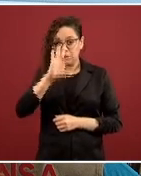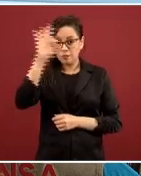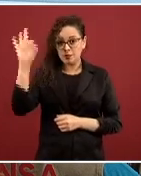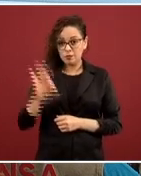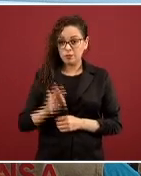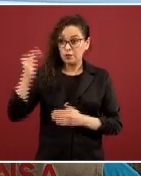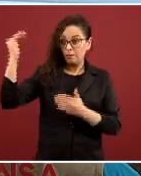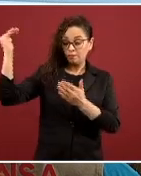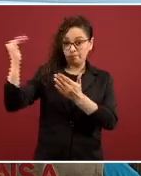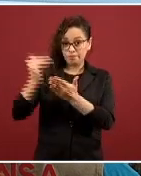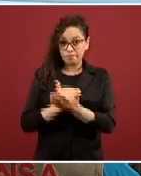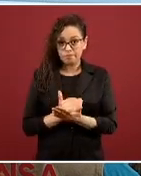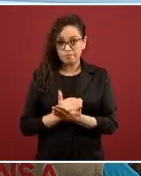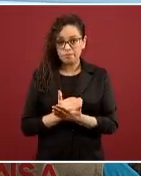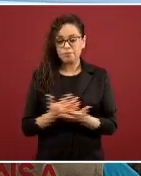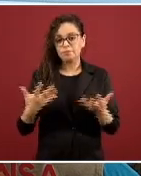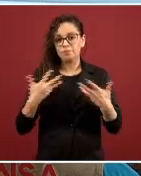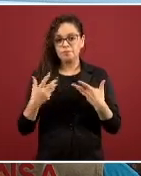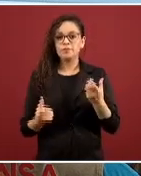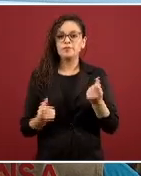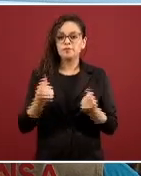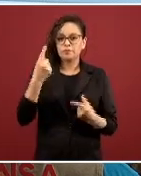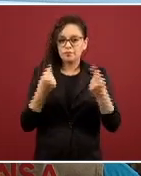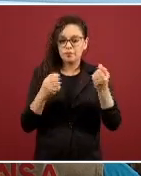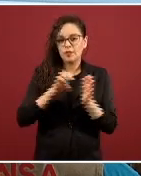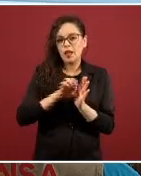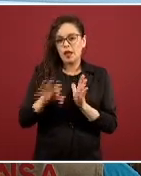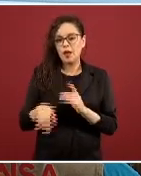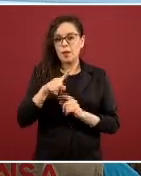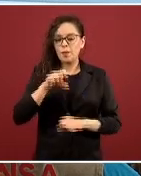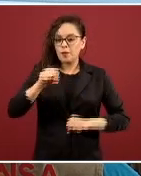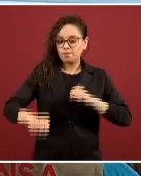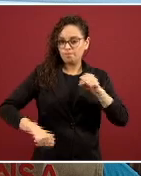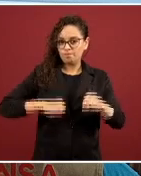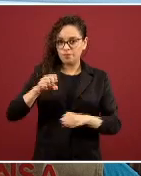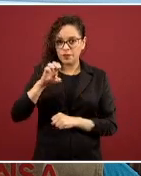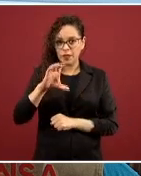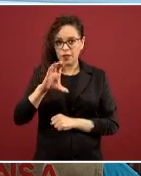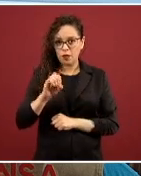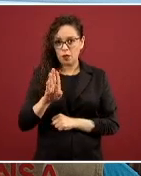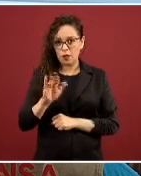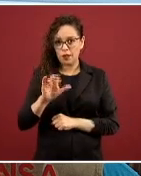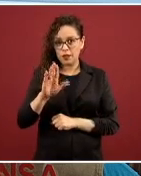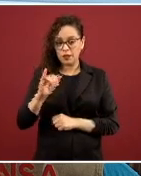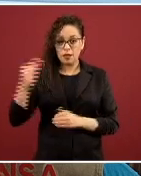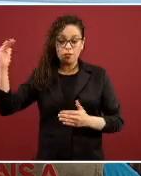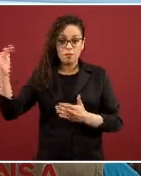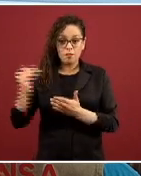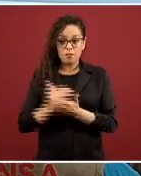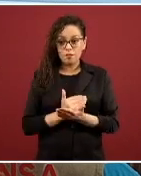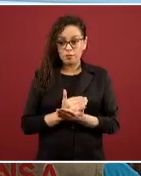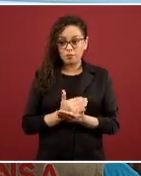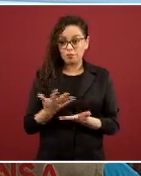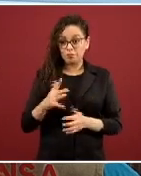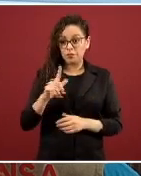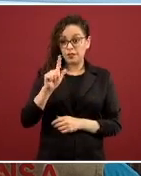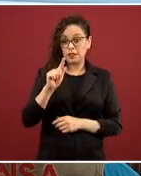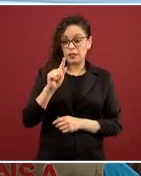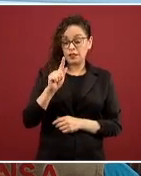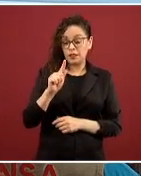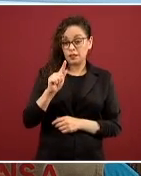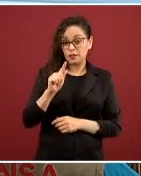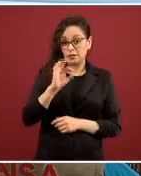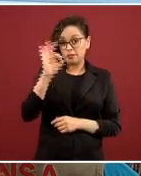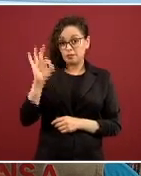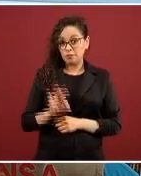en algunos casos como la eco-bici, se ha reducido casi 75% o 70% en el